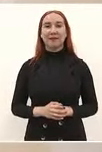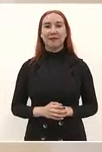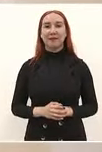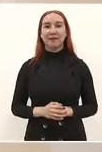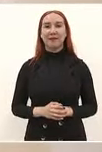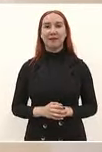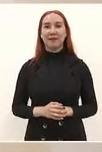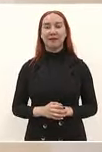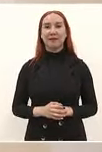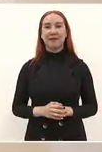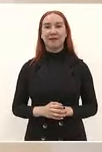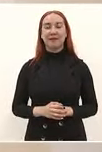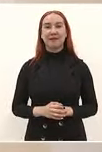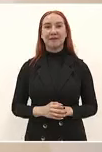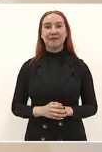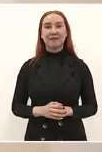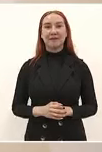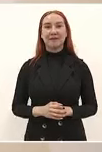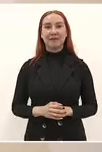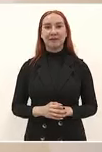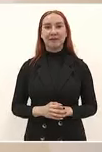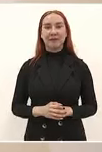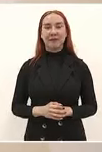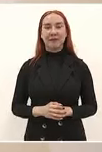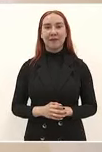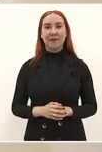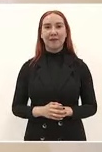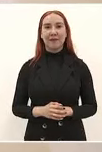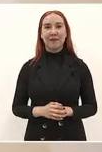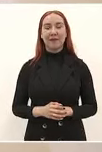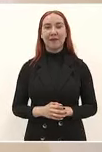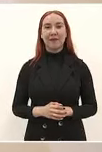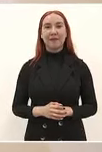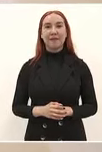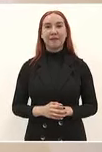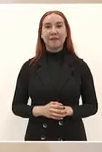¿qué estamos haciendo? ¿qué